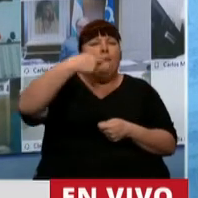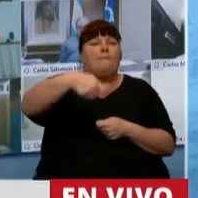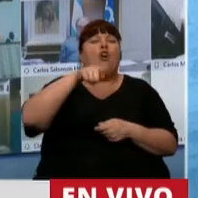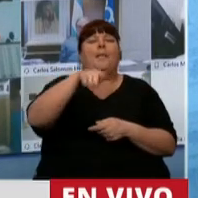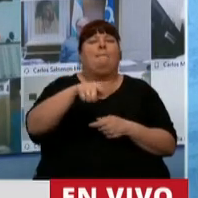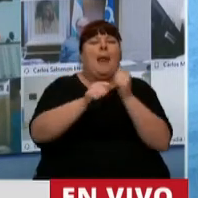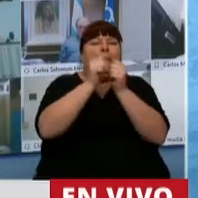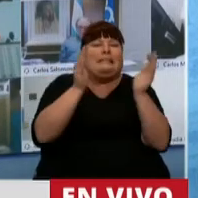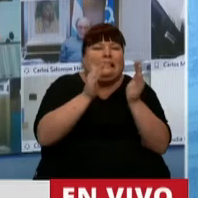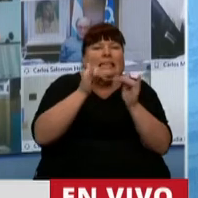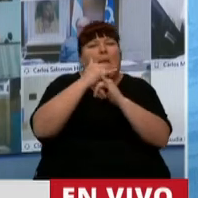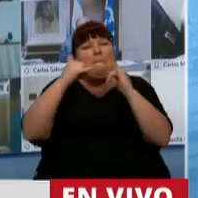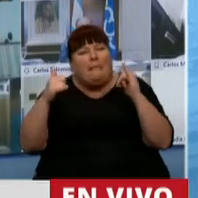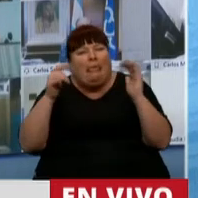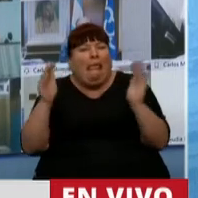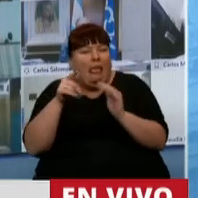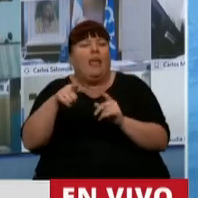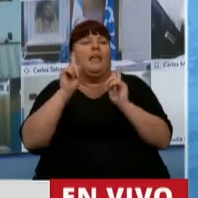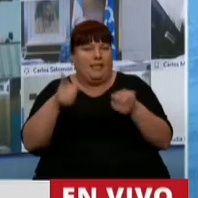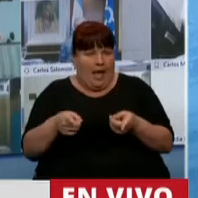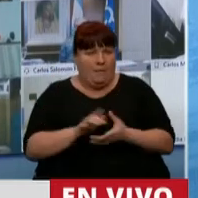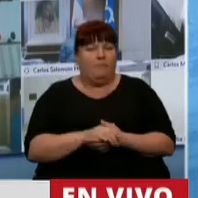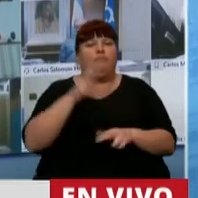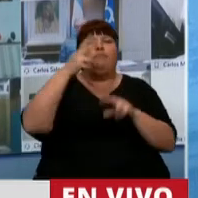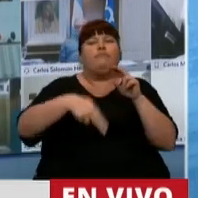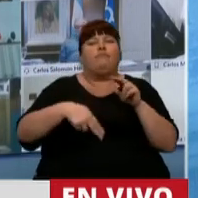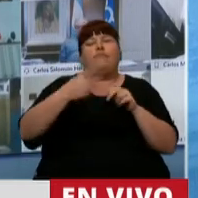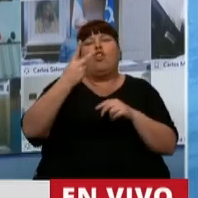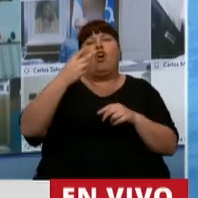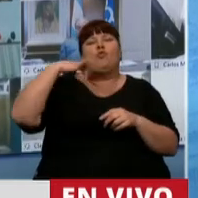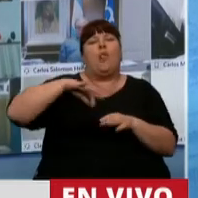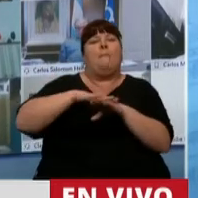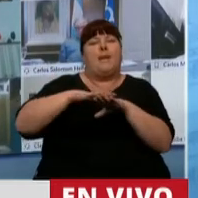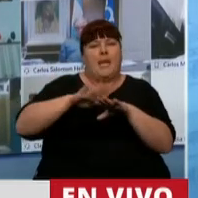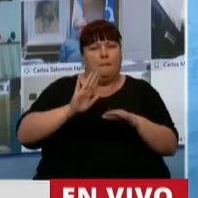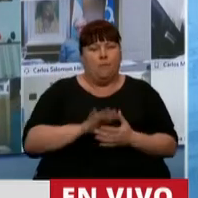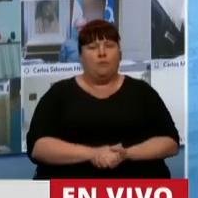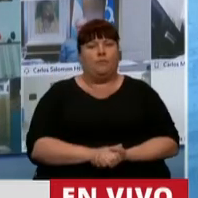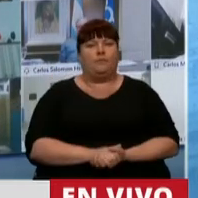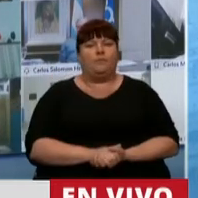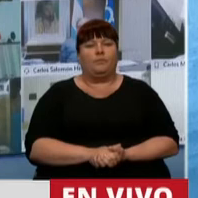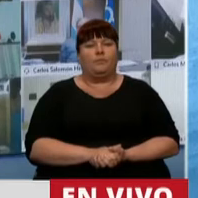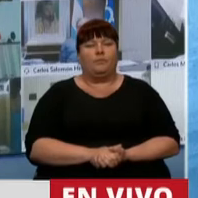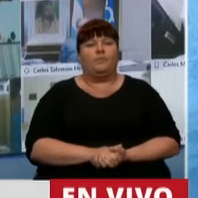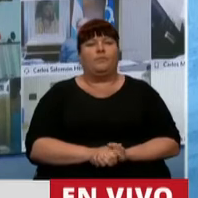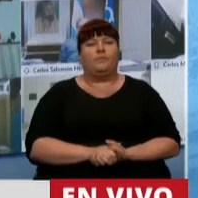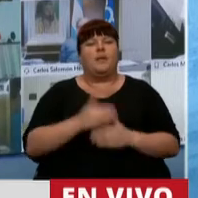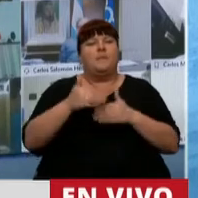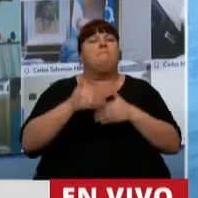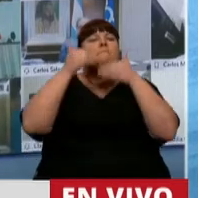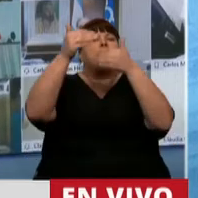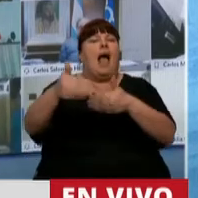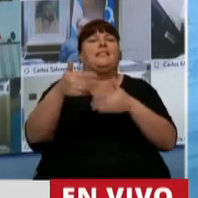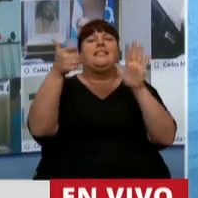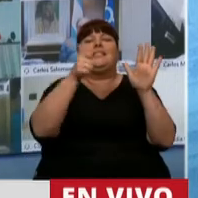las micro y pequeñas empresas de hasta dos salarios mínimos vital y móvil. La prórroga por